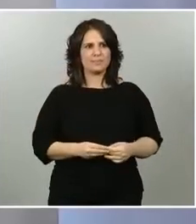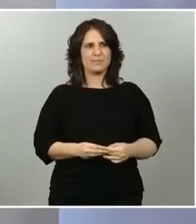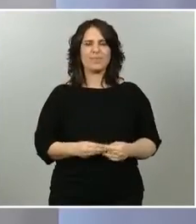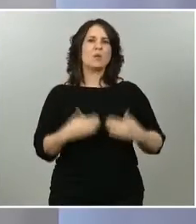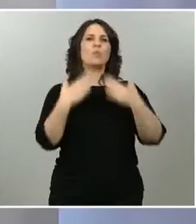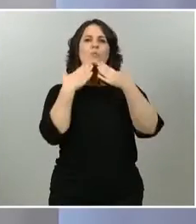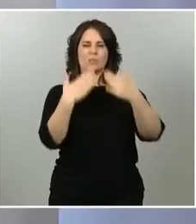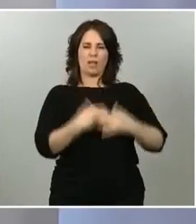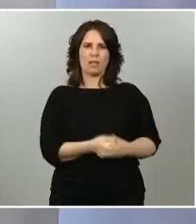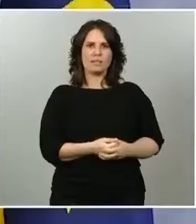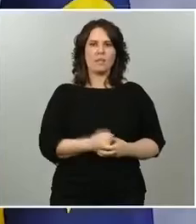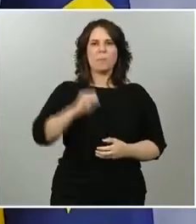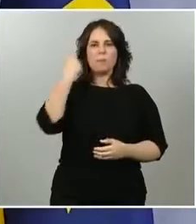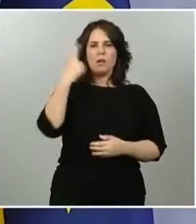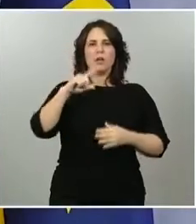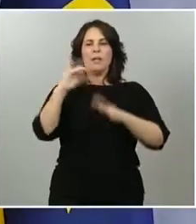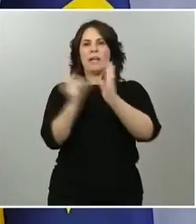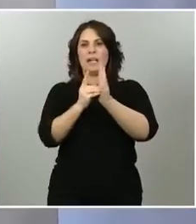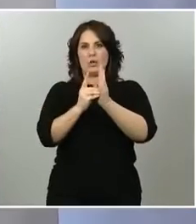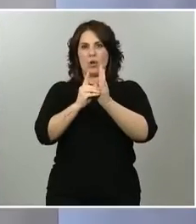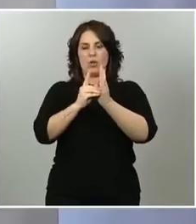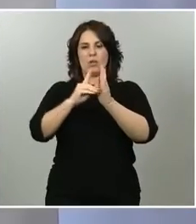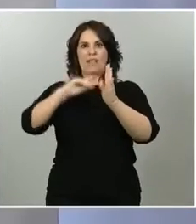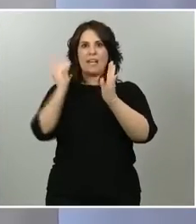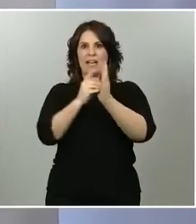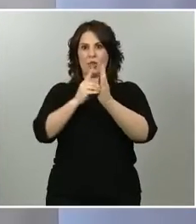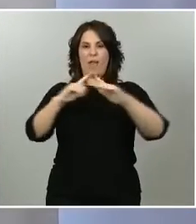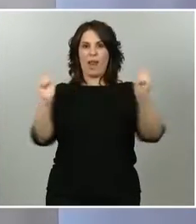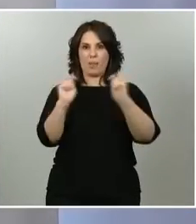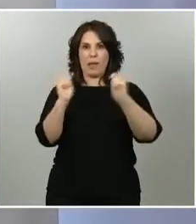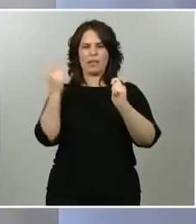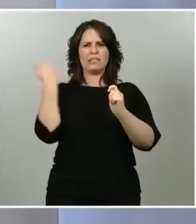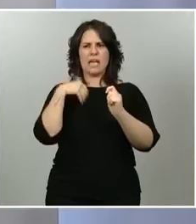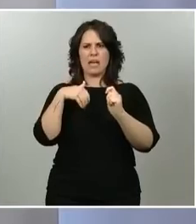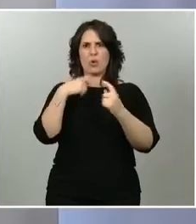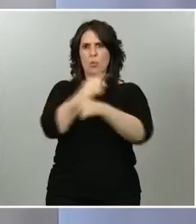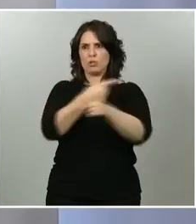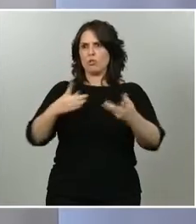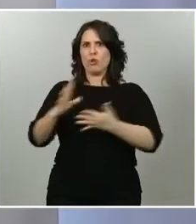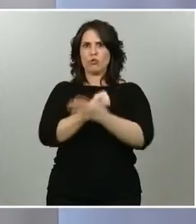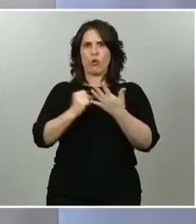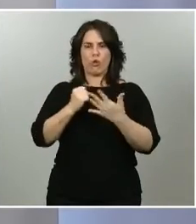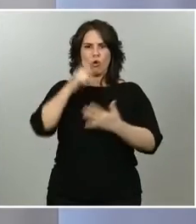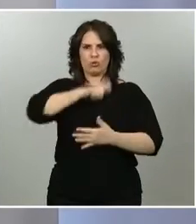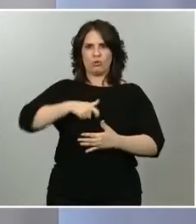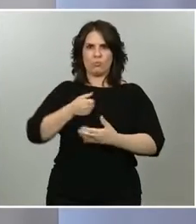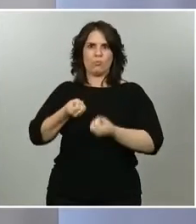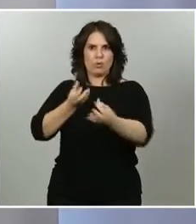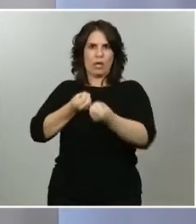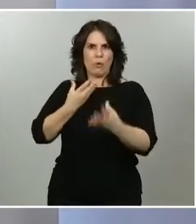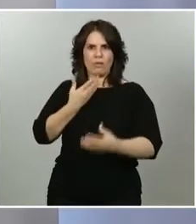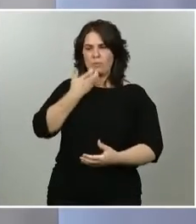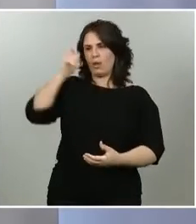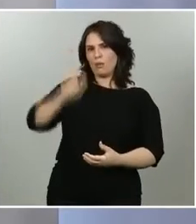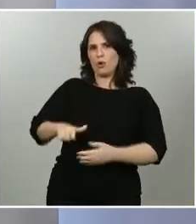lugar, el decreto de alarma, y lo venimos diciendo los diferentes portavoces que hablamos en nombre del Gobierno, el ministro Illa, presidente del